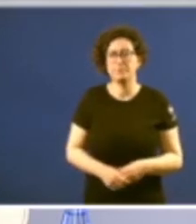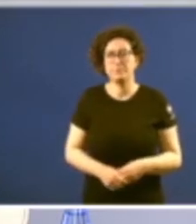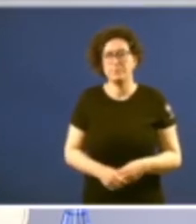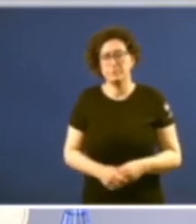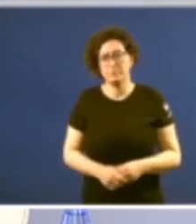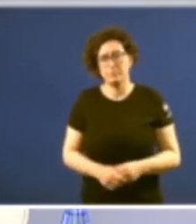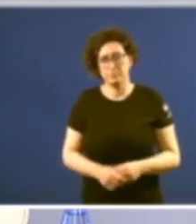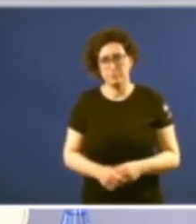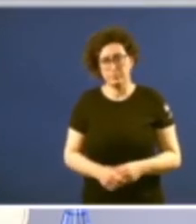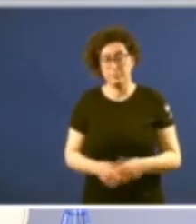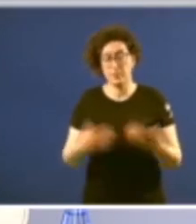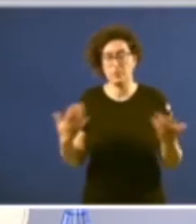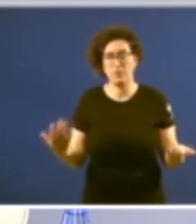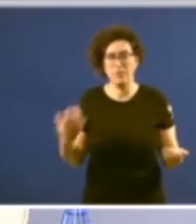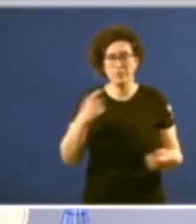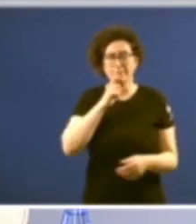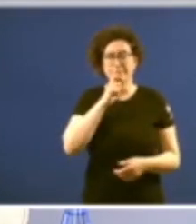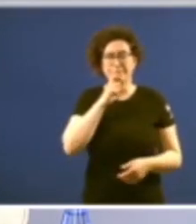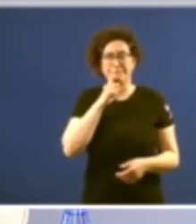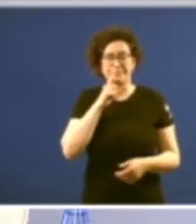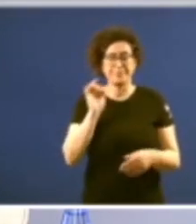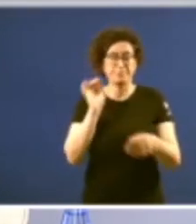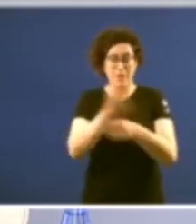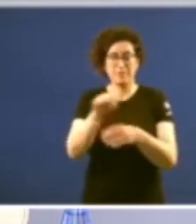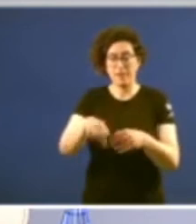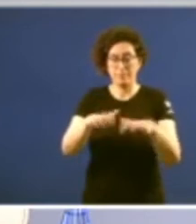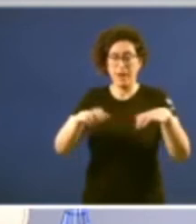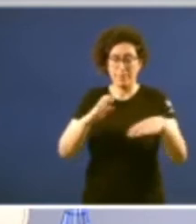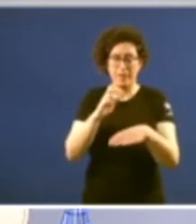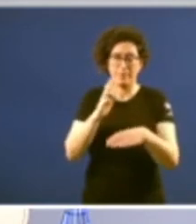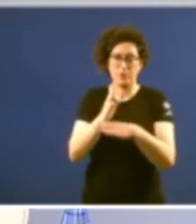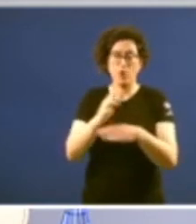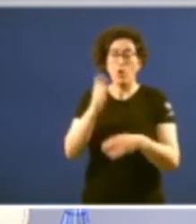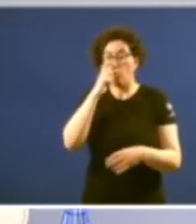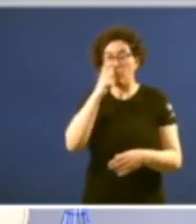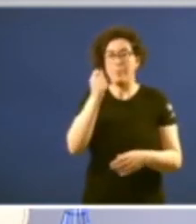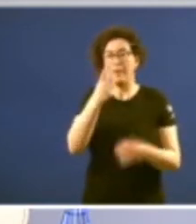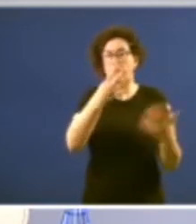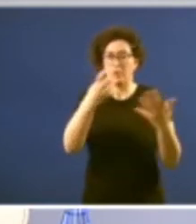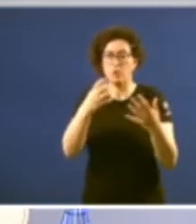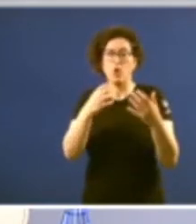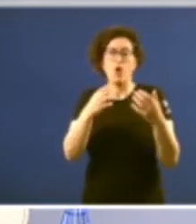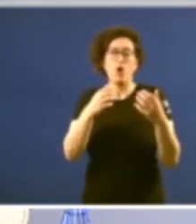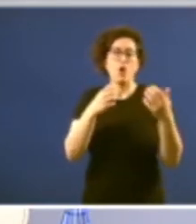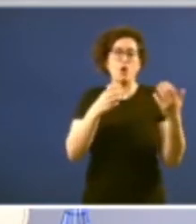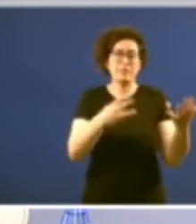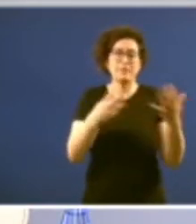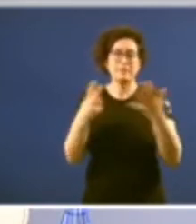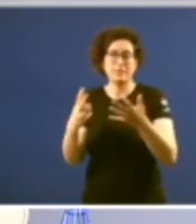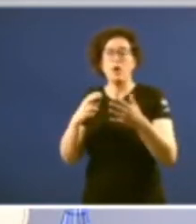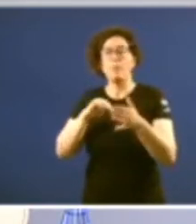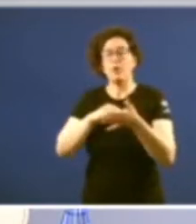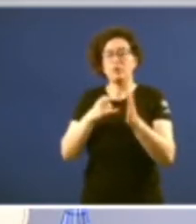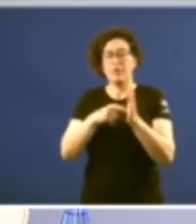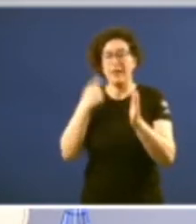e para iso envía ao Parlamento en xuño de 1977 un proxeto de lei de modificación